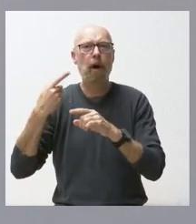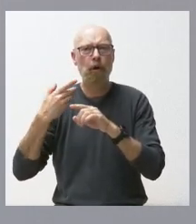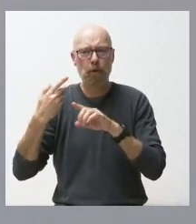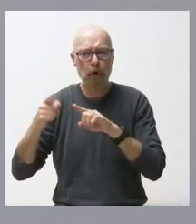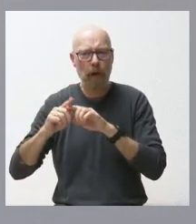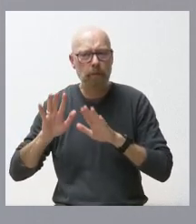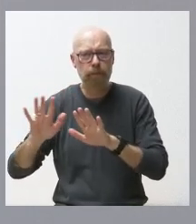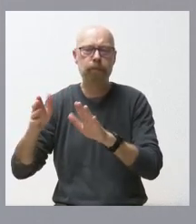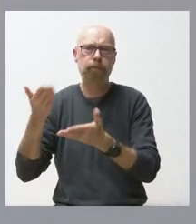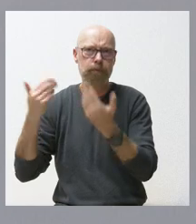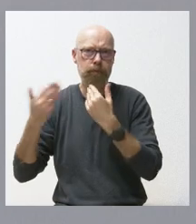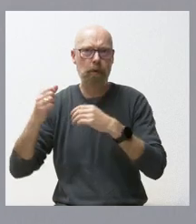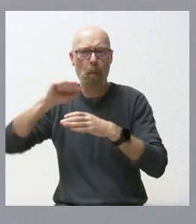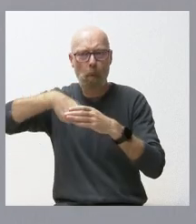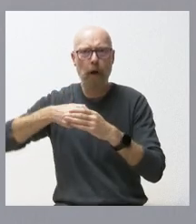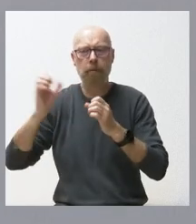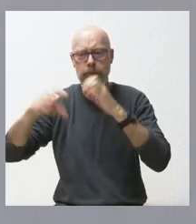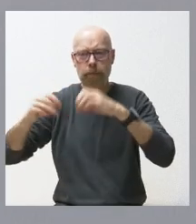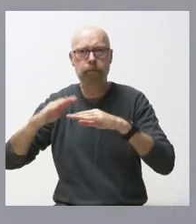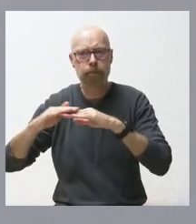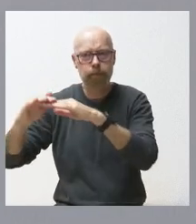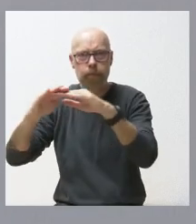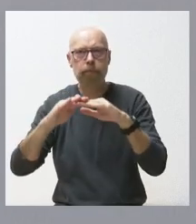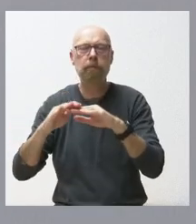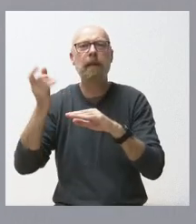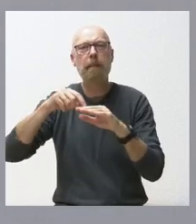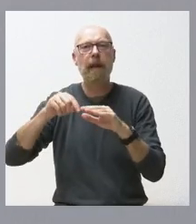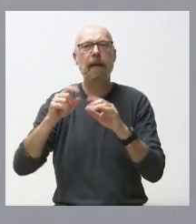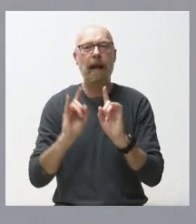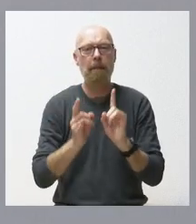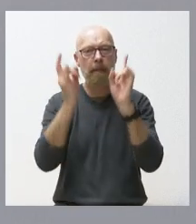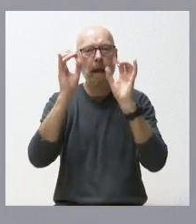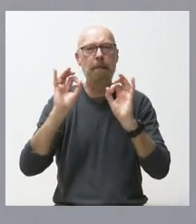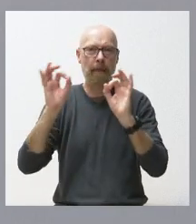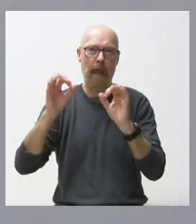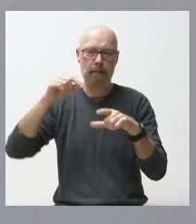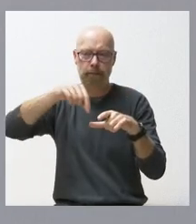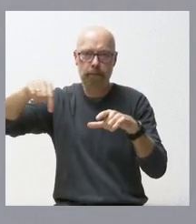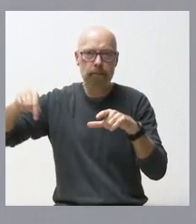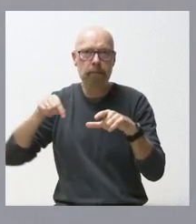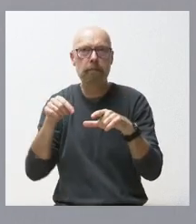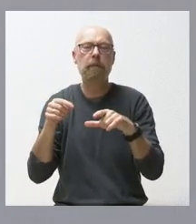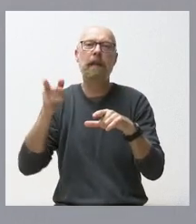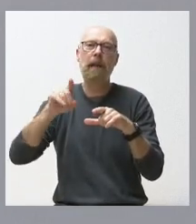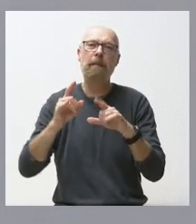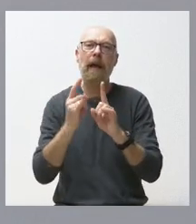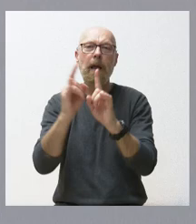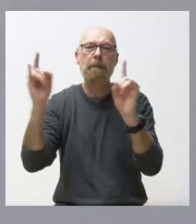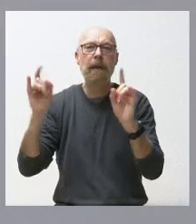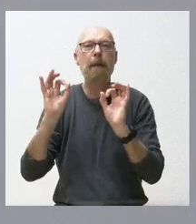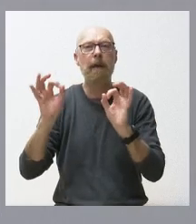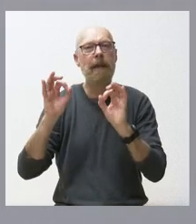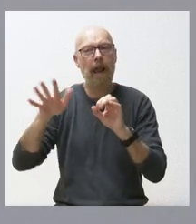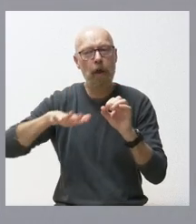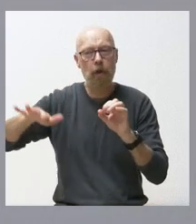de huecos, la plantación de especies y principalmente leñosas y la siembra y de osiombra de especies herbáceas y arbustivas.